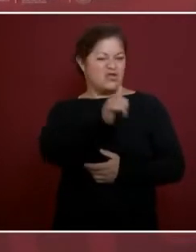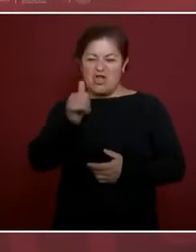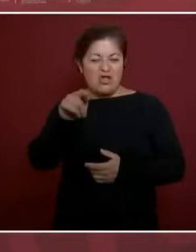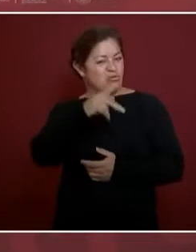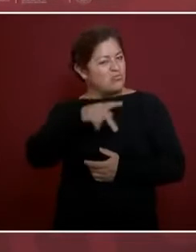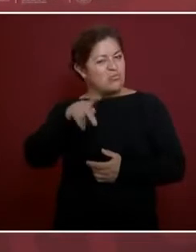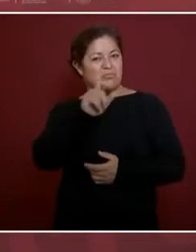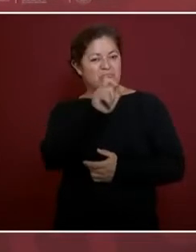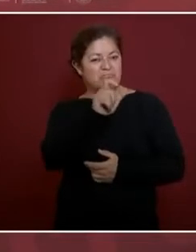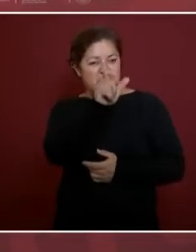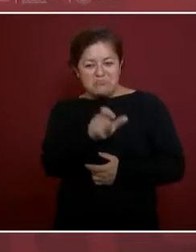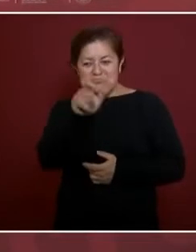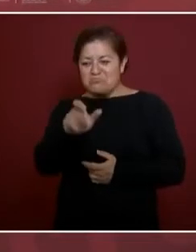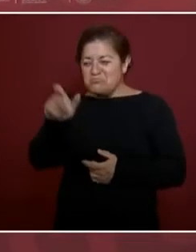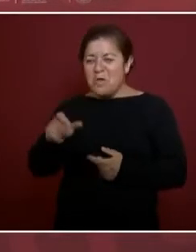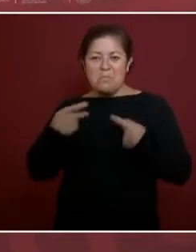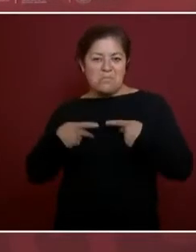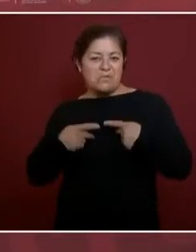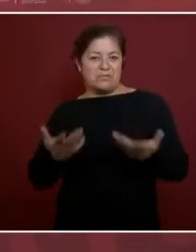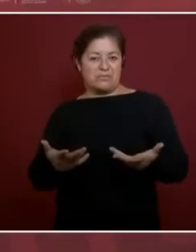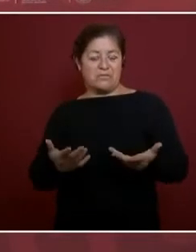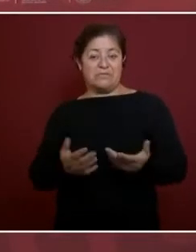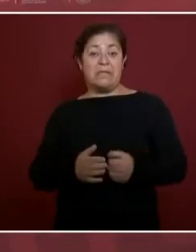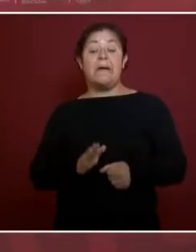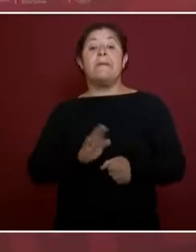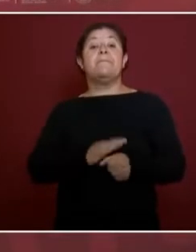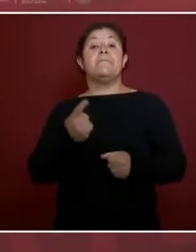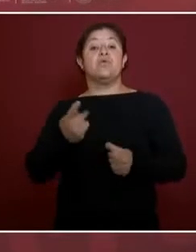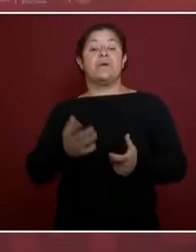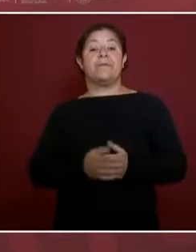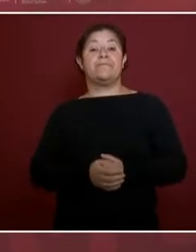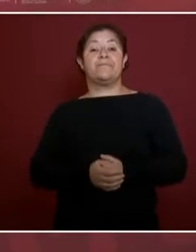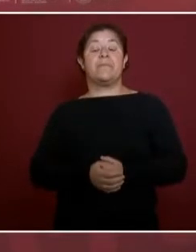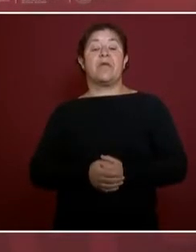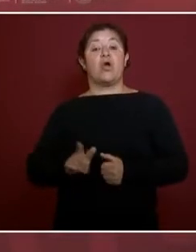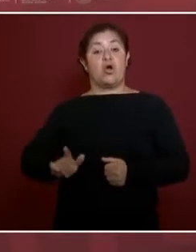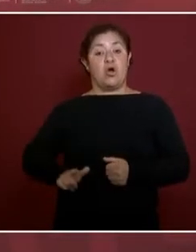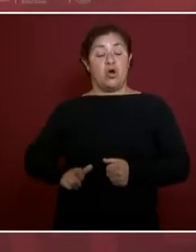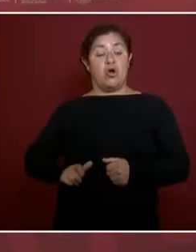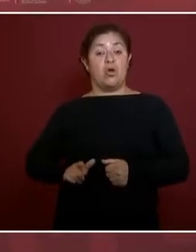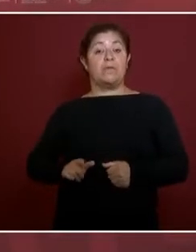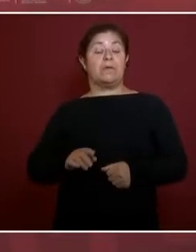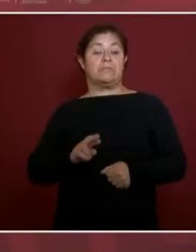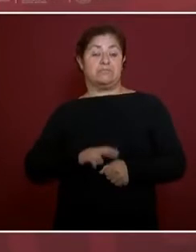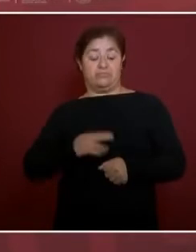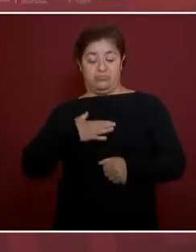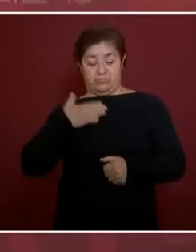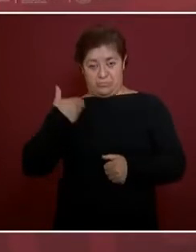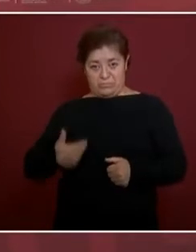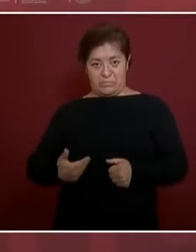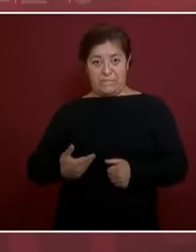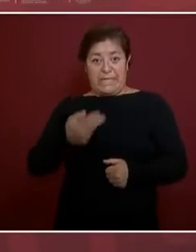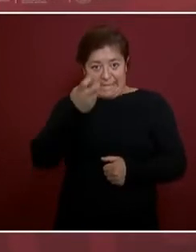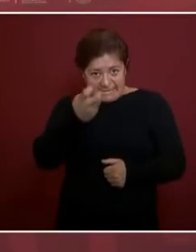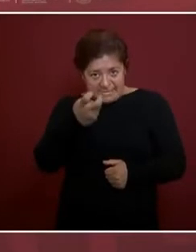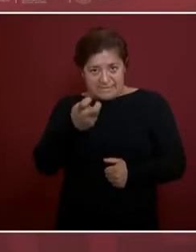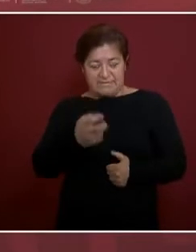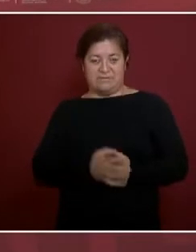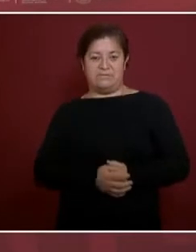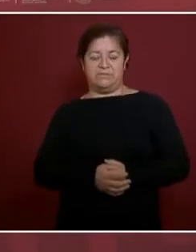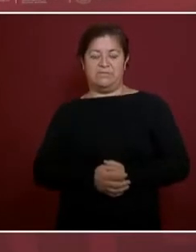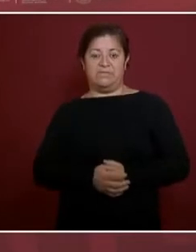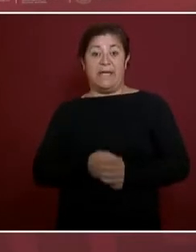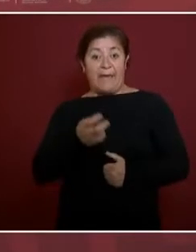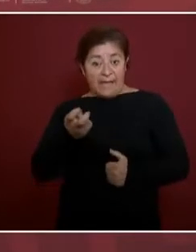eso es gobernar, es